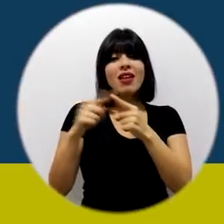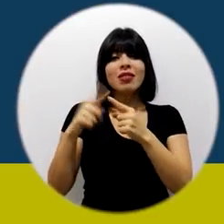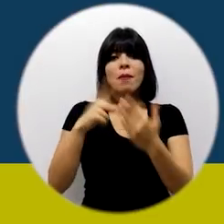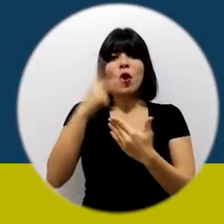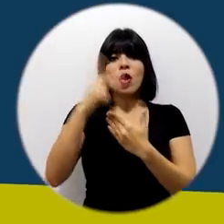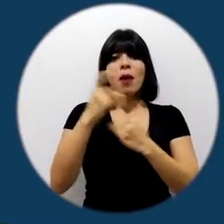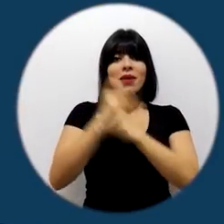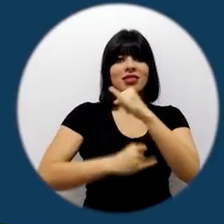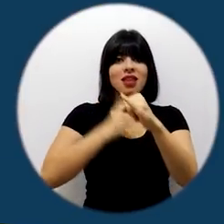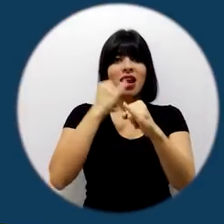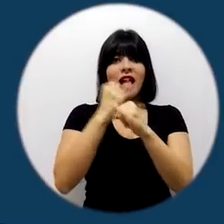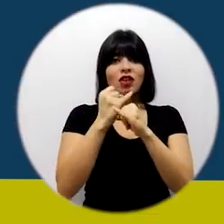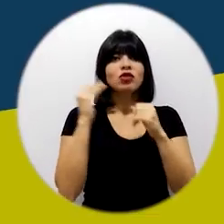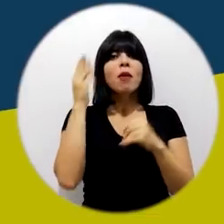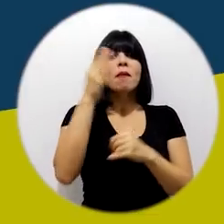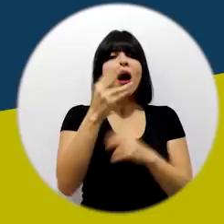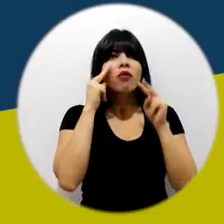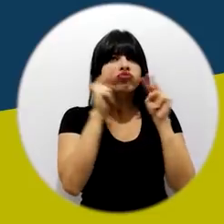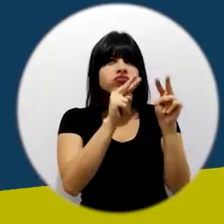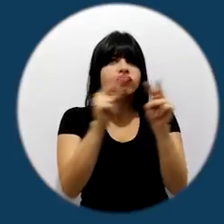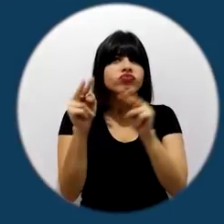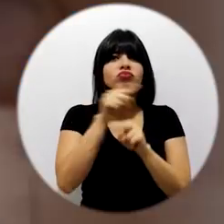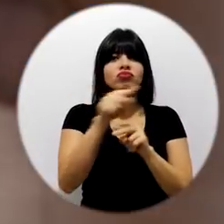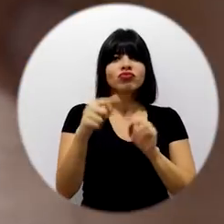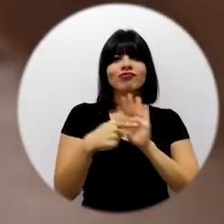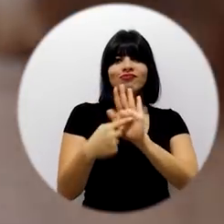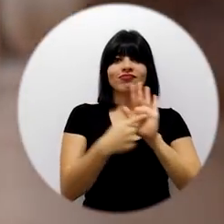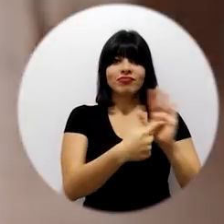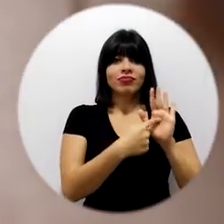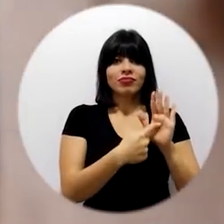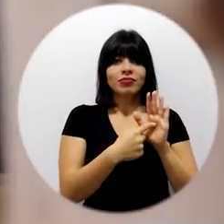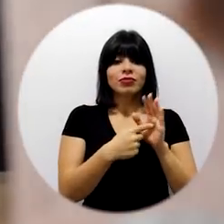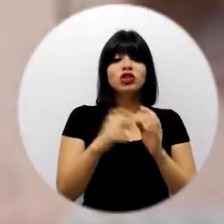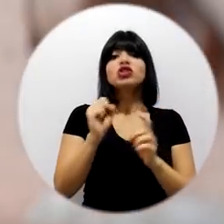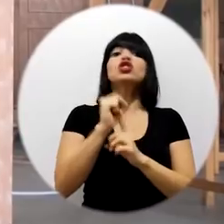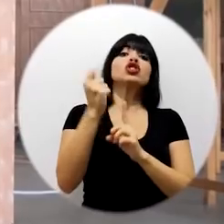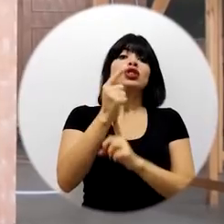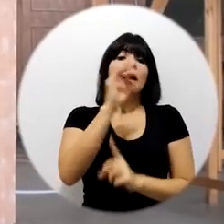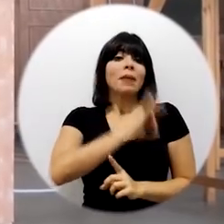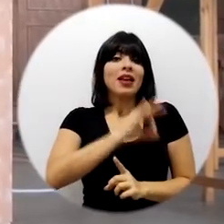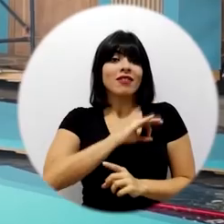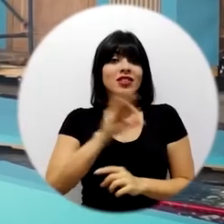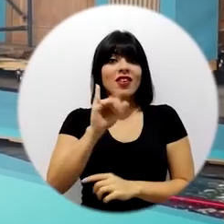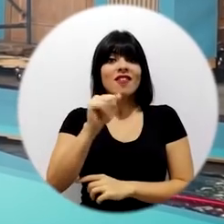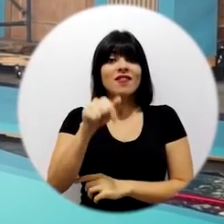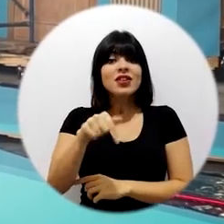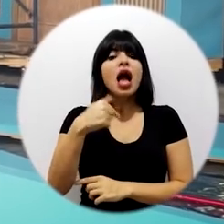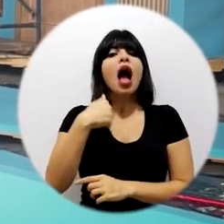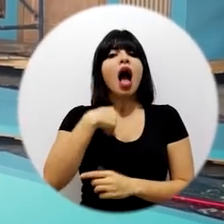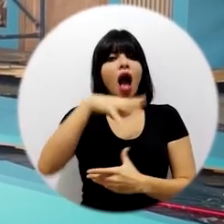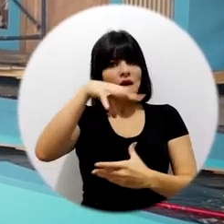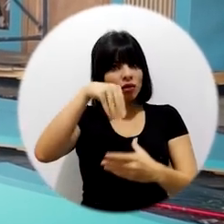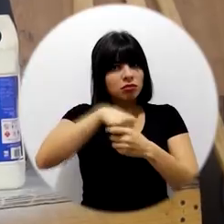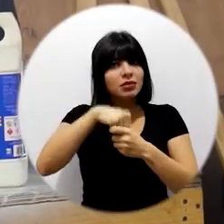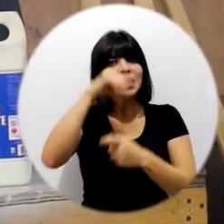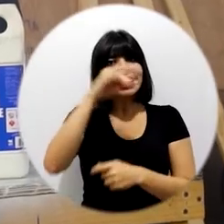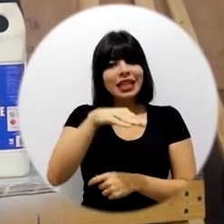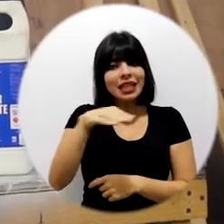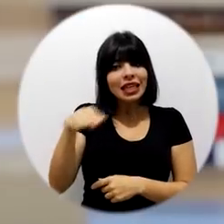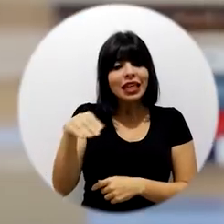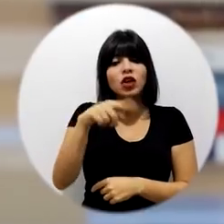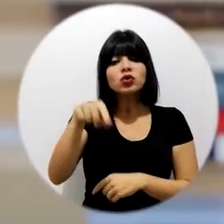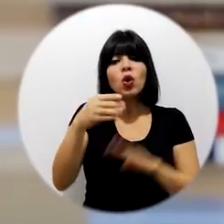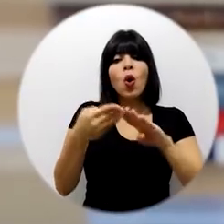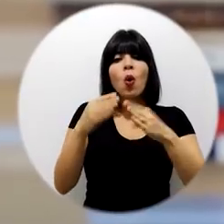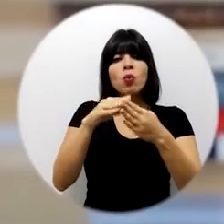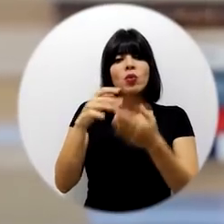internacionales observando sus espectáculos. La proyección social del FIA 2017 contempla la presencia de niños y niñas